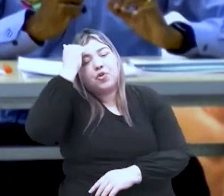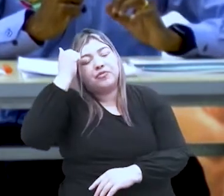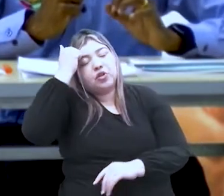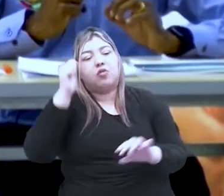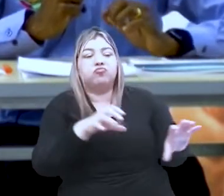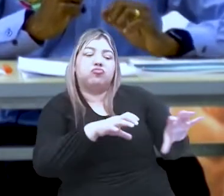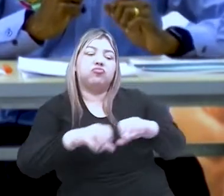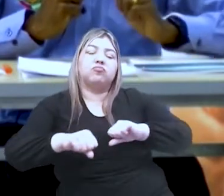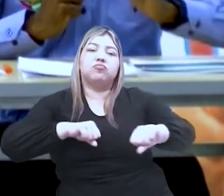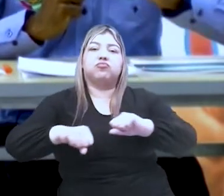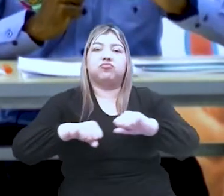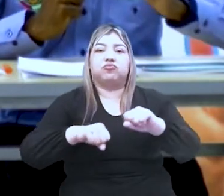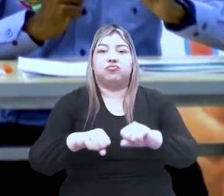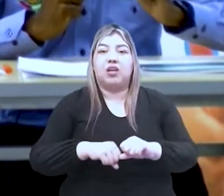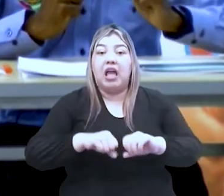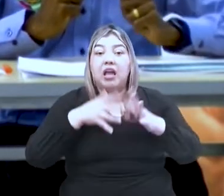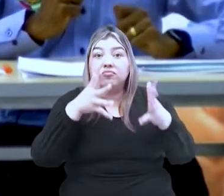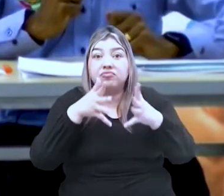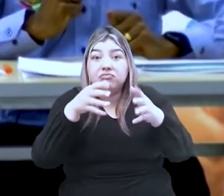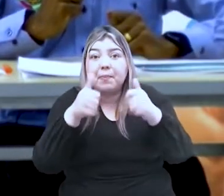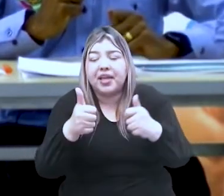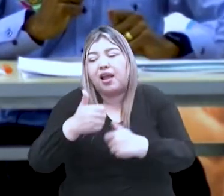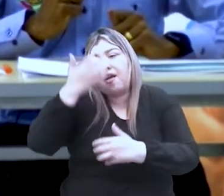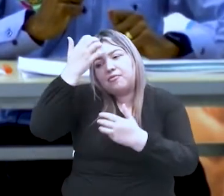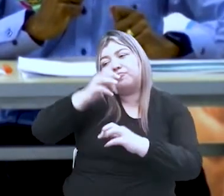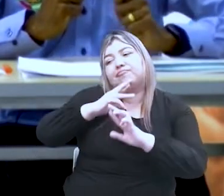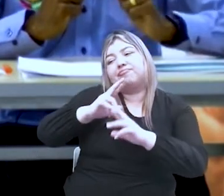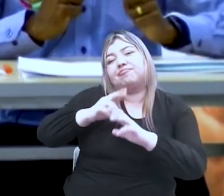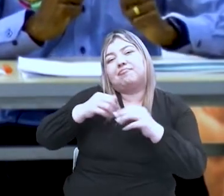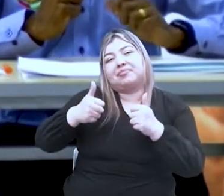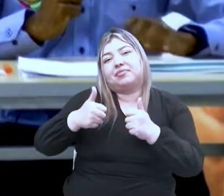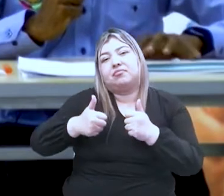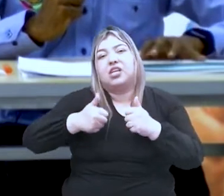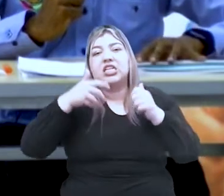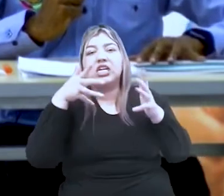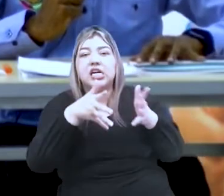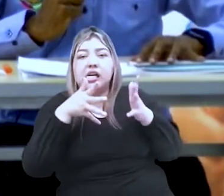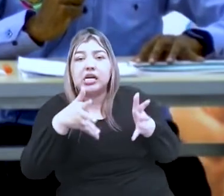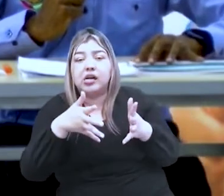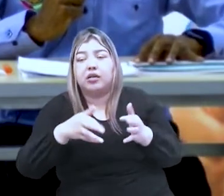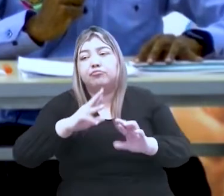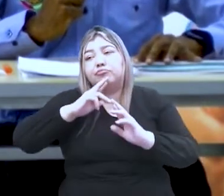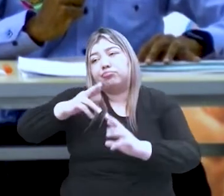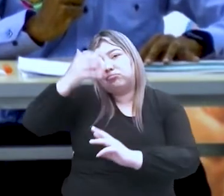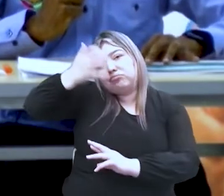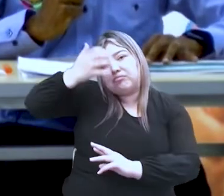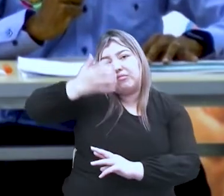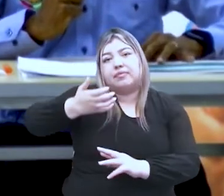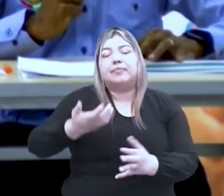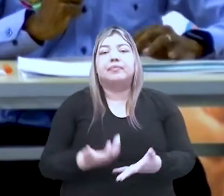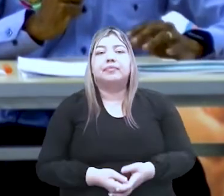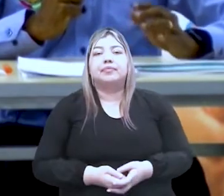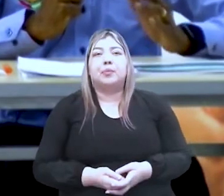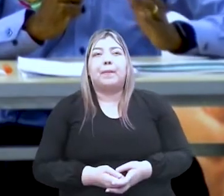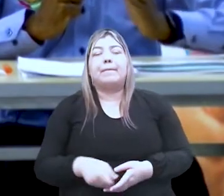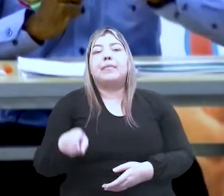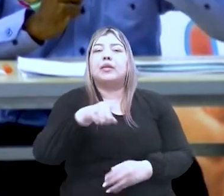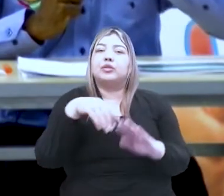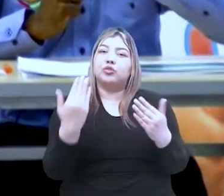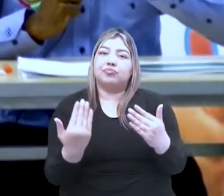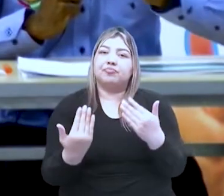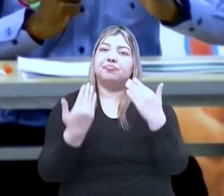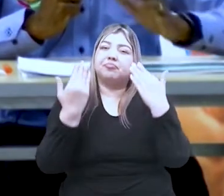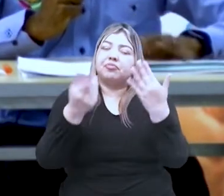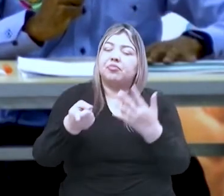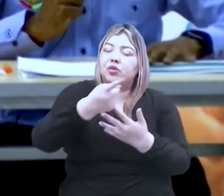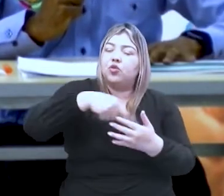Entonces es muy importante que nosotros con este trabajo bien planificado de evaluar para avanzar podamos aplicarlo en nuestra institucionalidad porque esto va a permitir que podamos